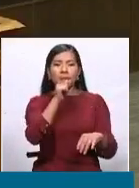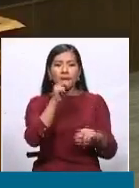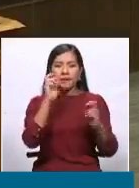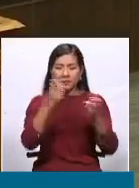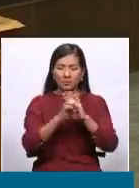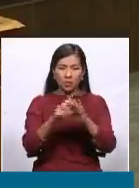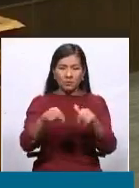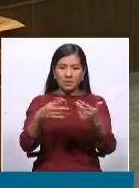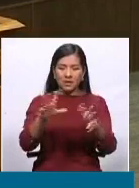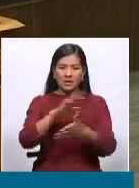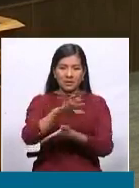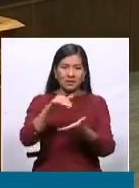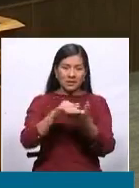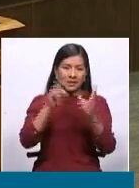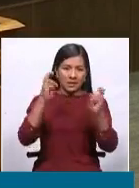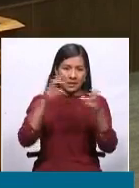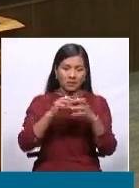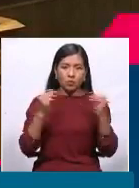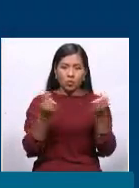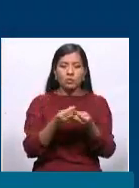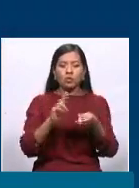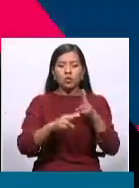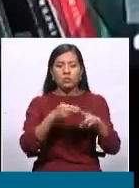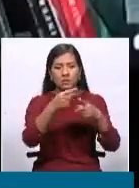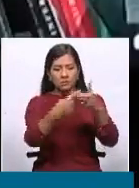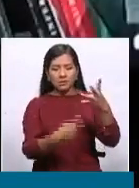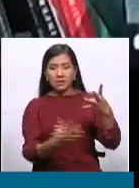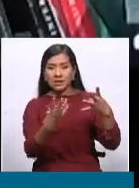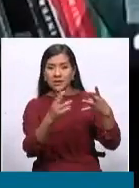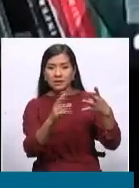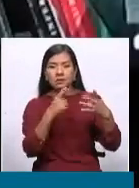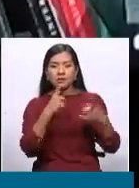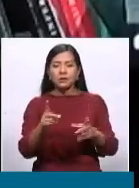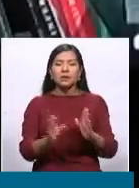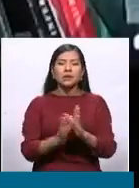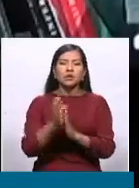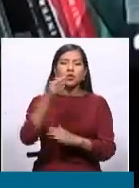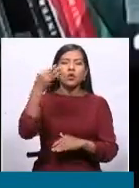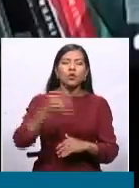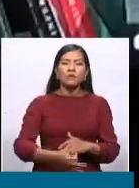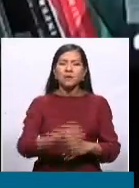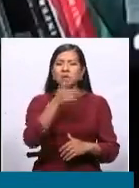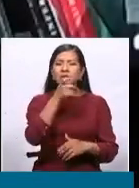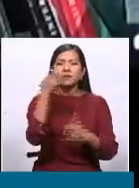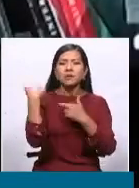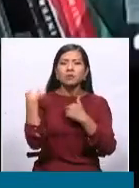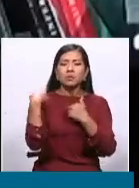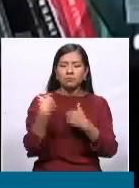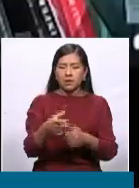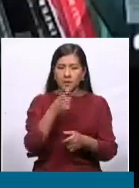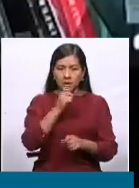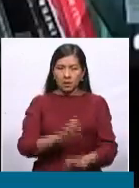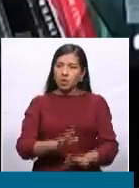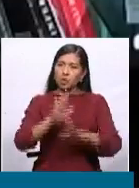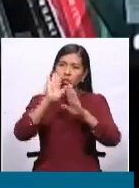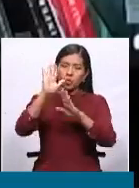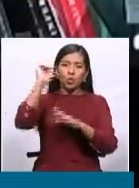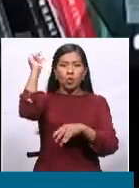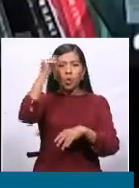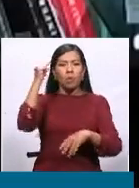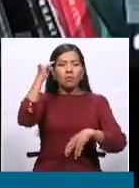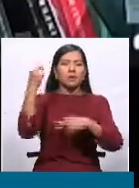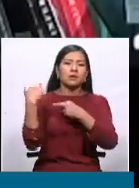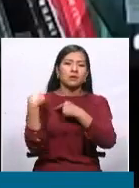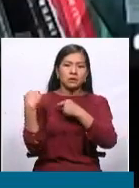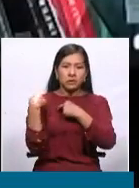para el nivel central, precisamente en el numeral 16, el tema de los censos oficiales, que es competencia privativa del nivel central del Estado.